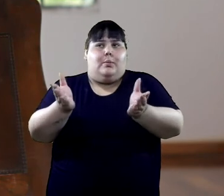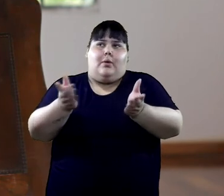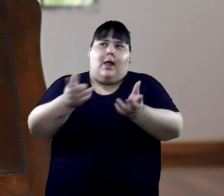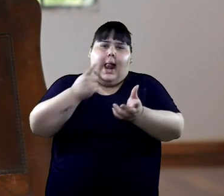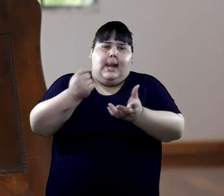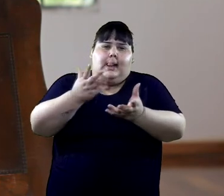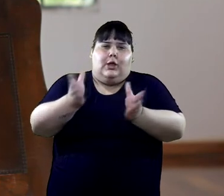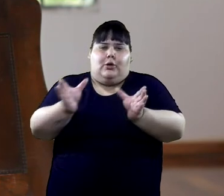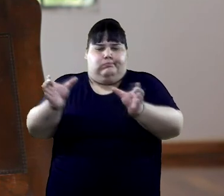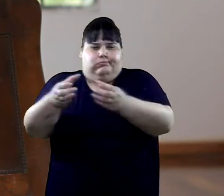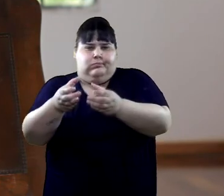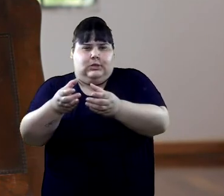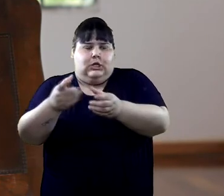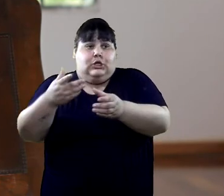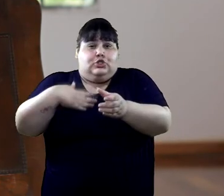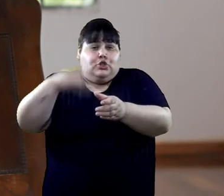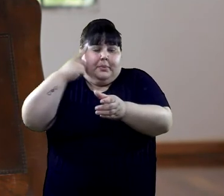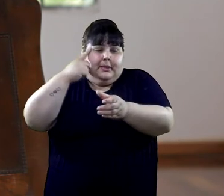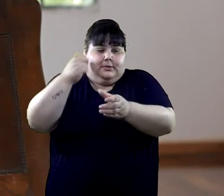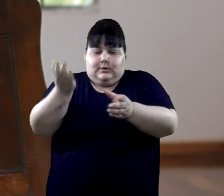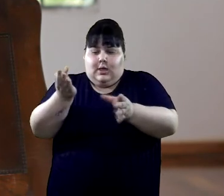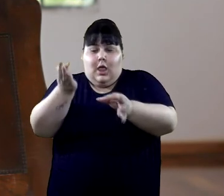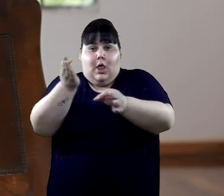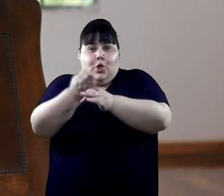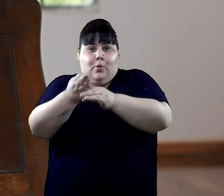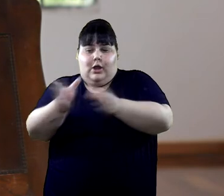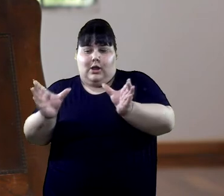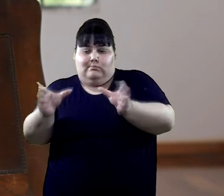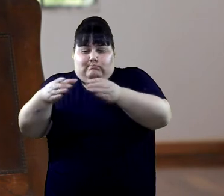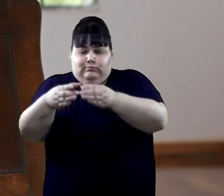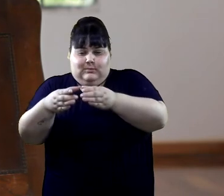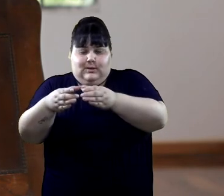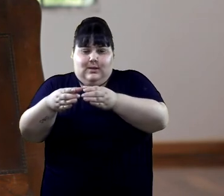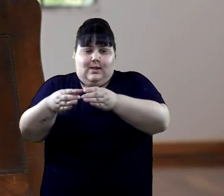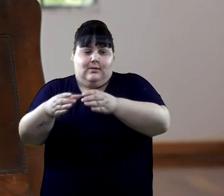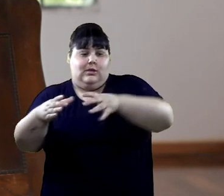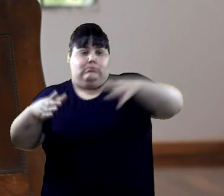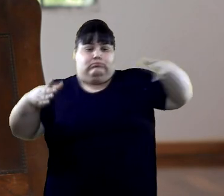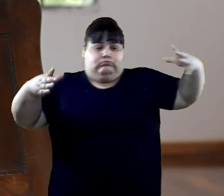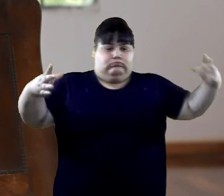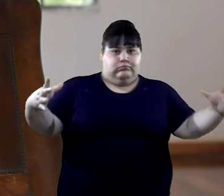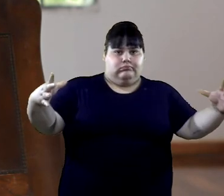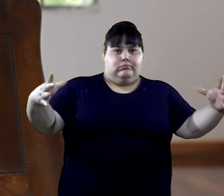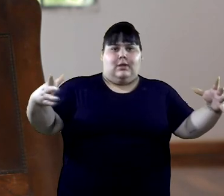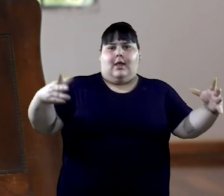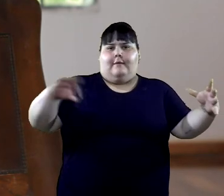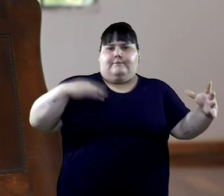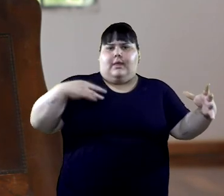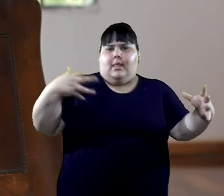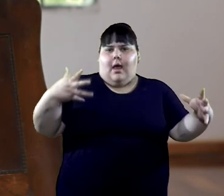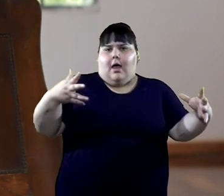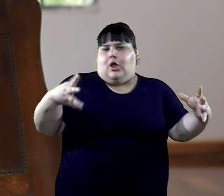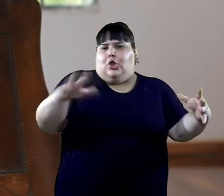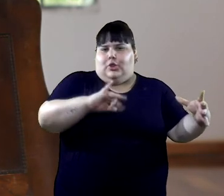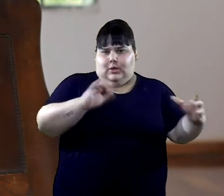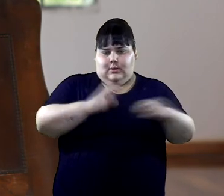un receptáculo cerrado. Yo lo pongo como que la escuela estaba dentro del paréntesis de